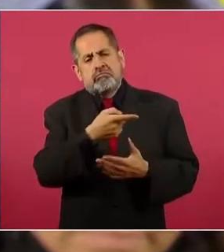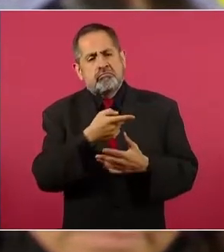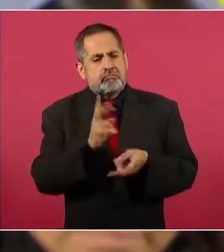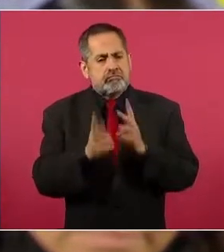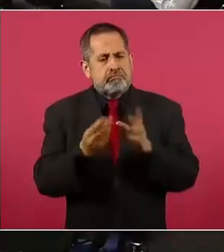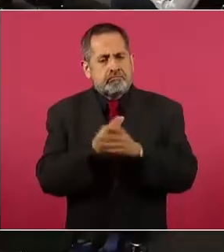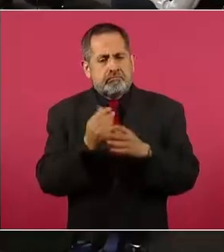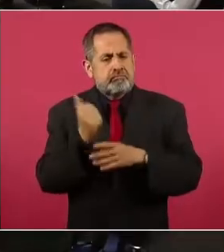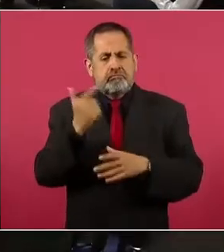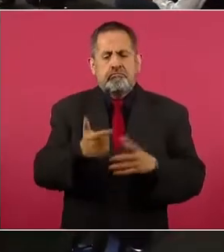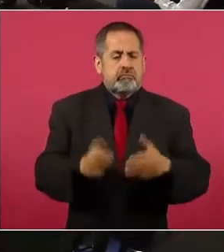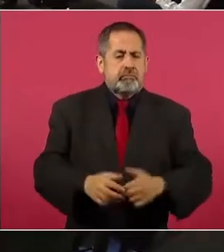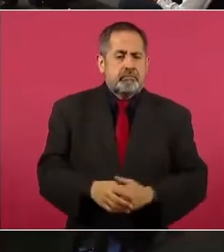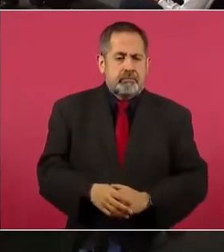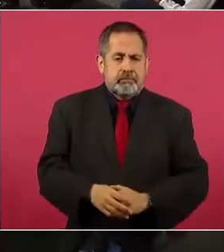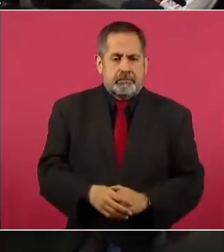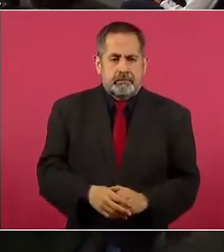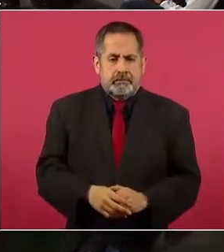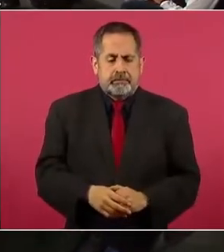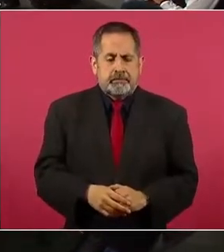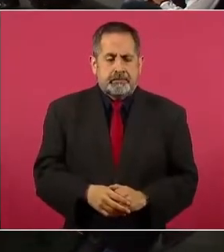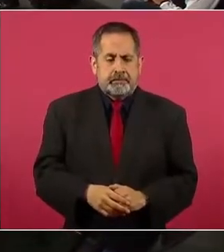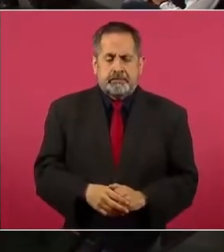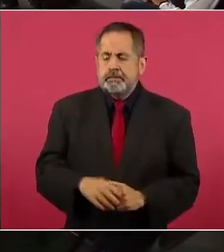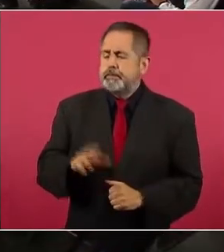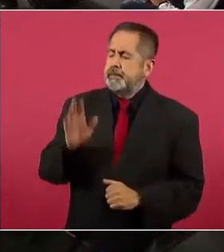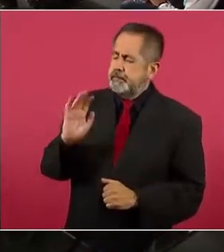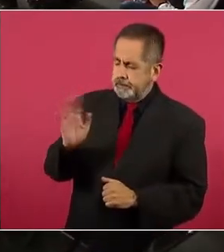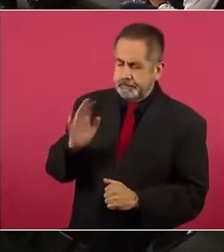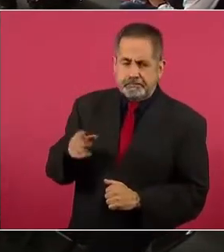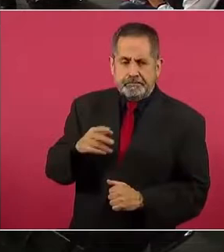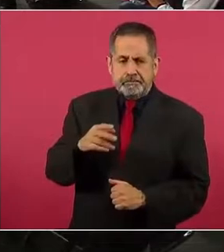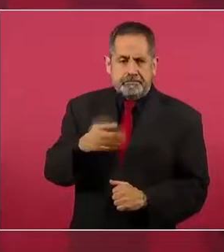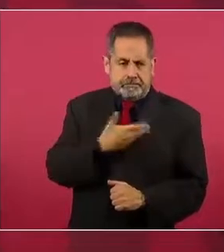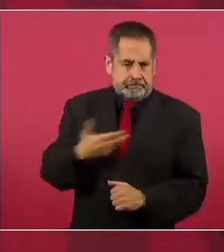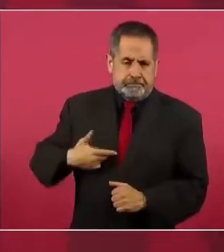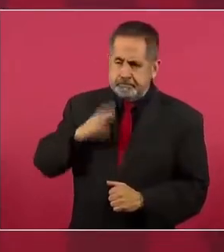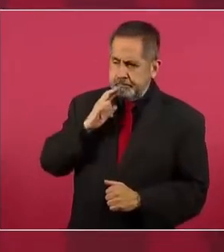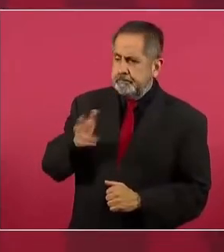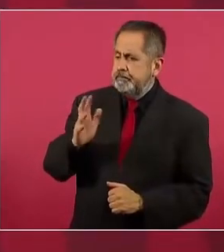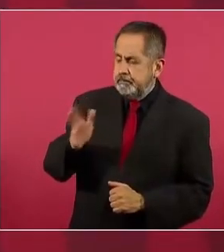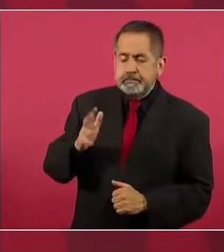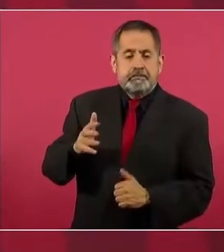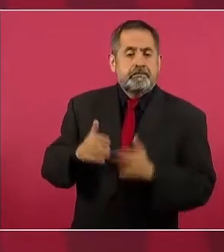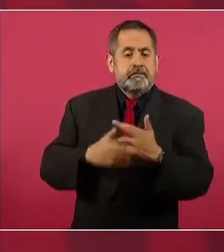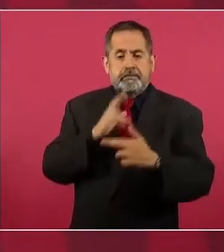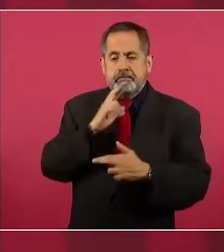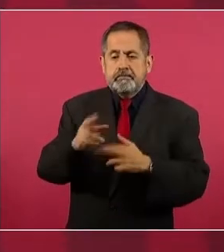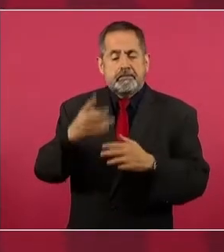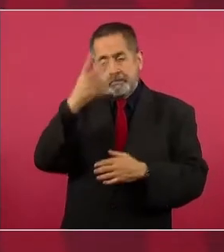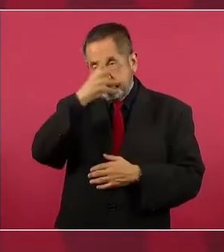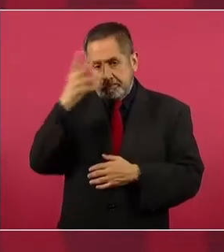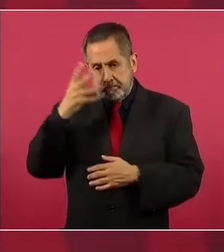privadas? Bueno, se avanzó en lo de el aumento en las visas